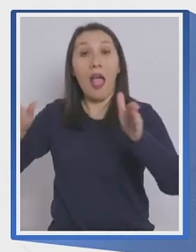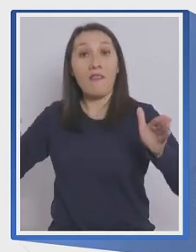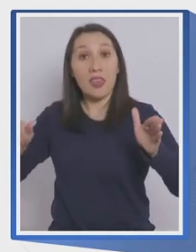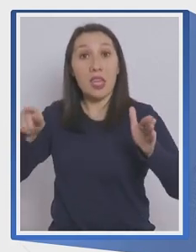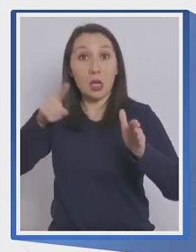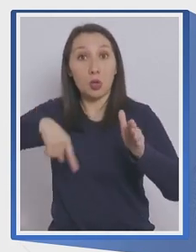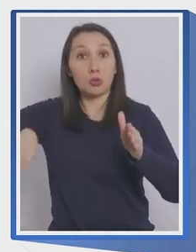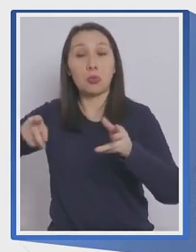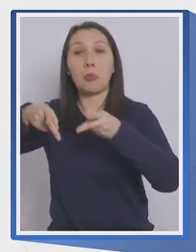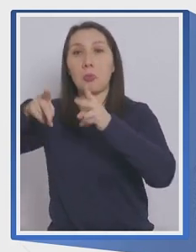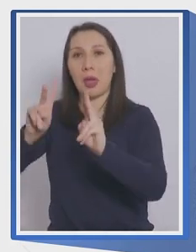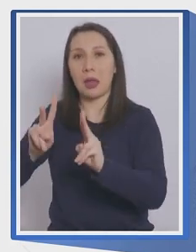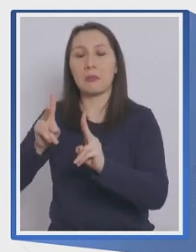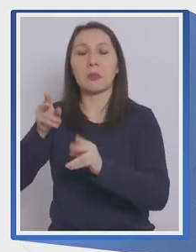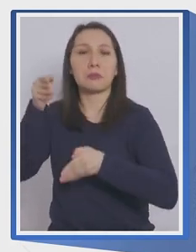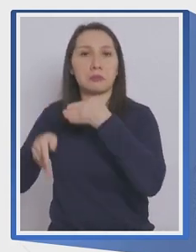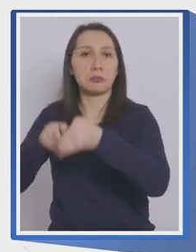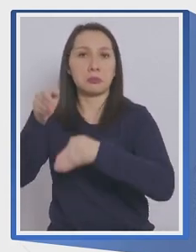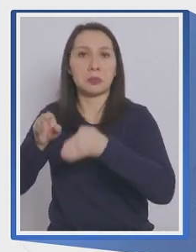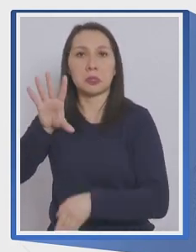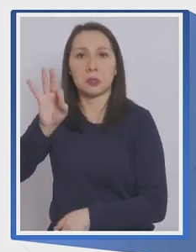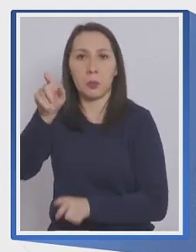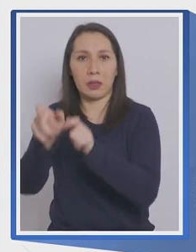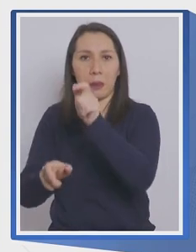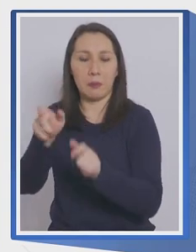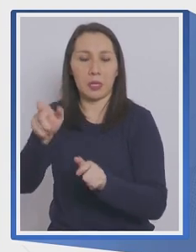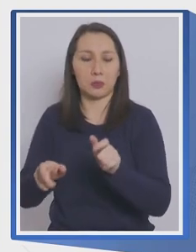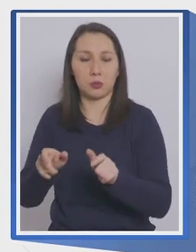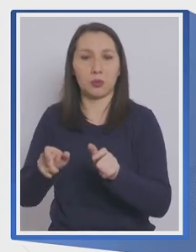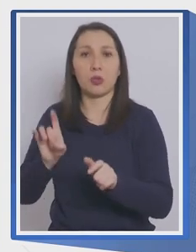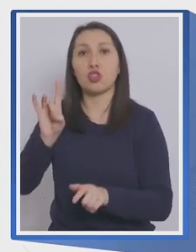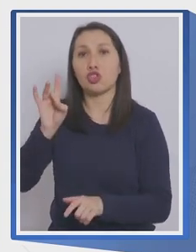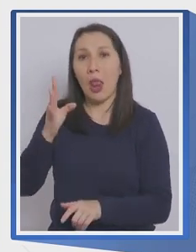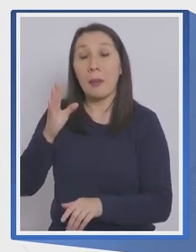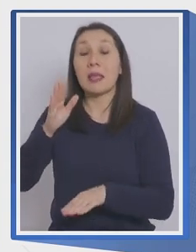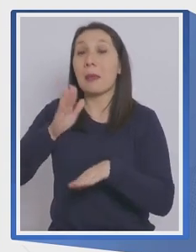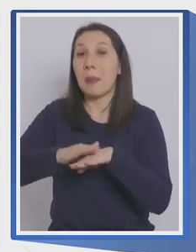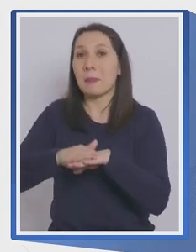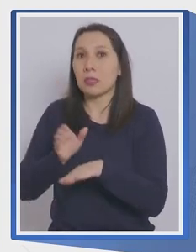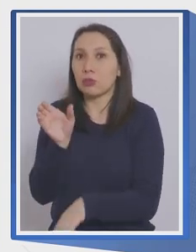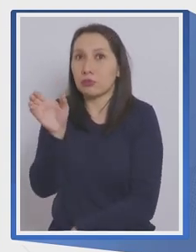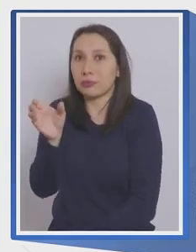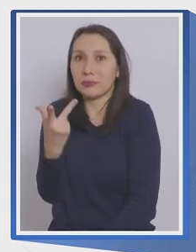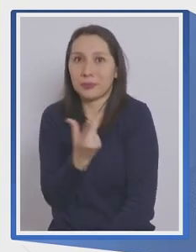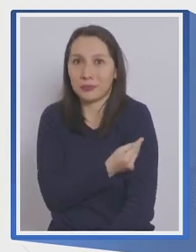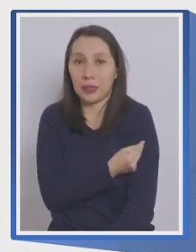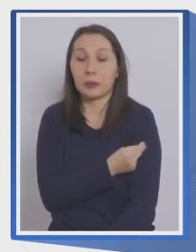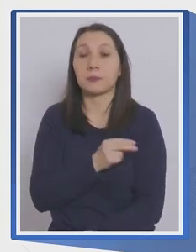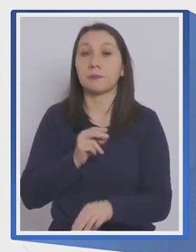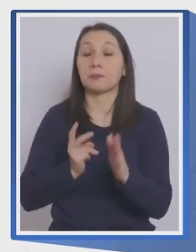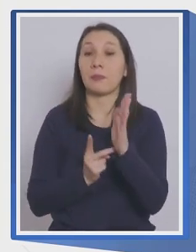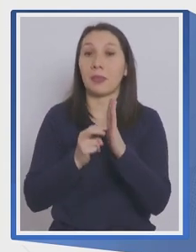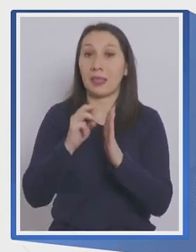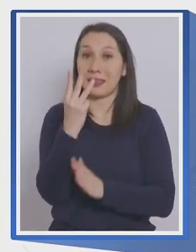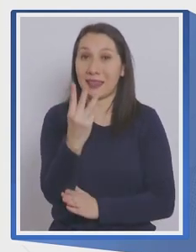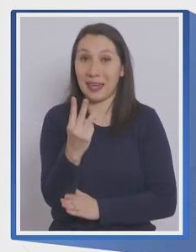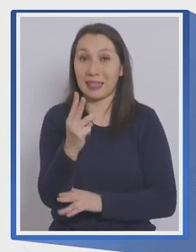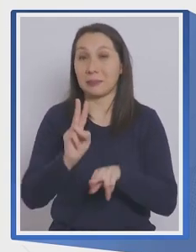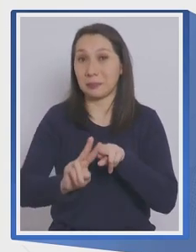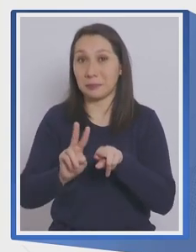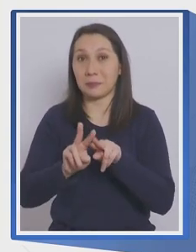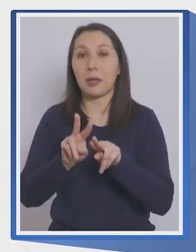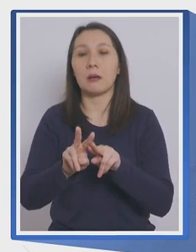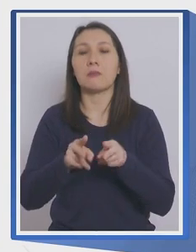aire libre, se permitirá la asistencia de un máximo de 50 personas solo con pase de movilidad. En preparación, en espacios cerrados, se